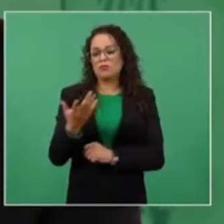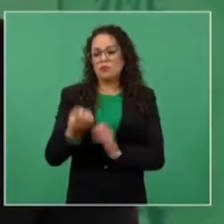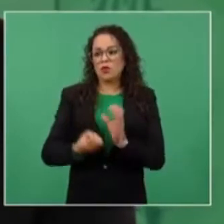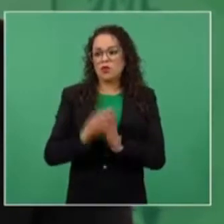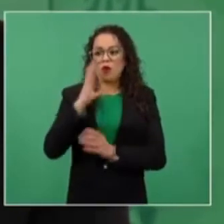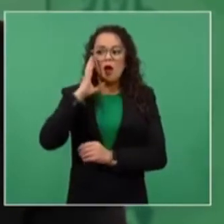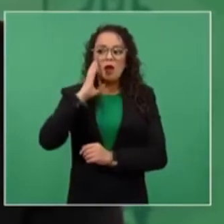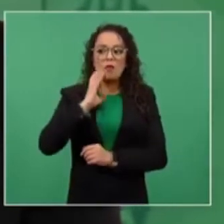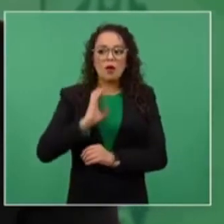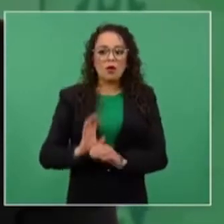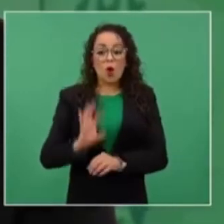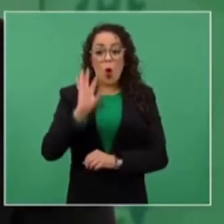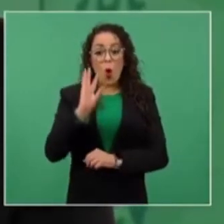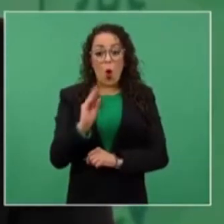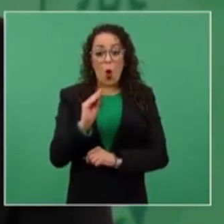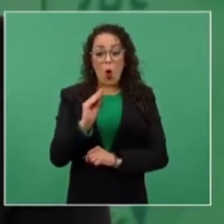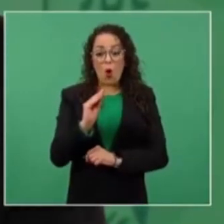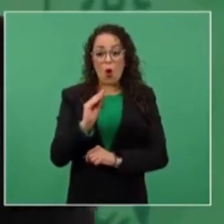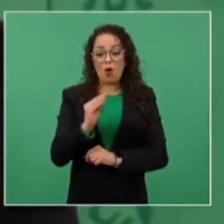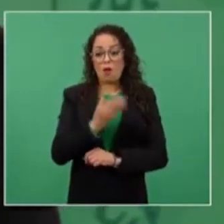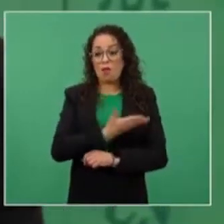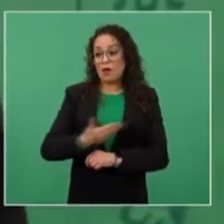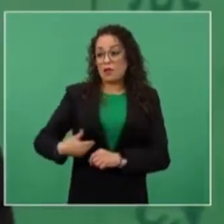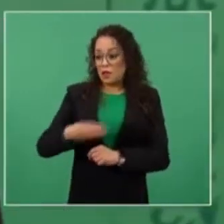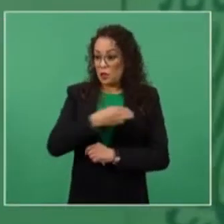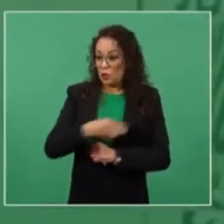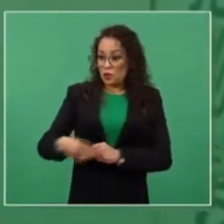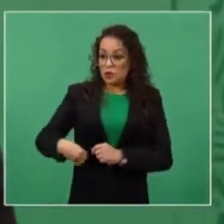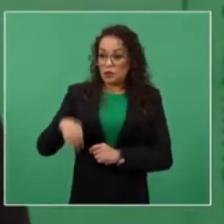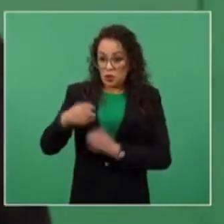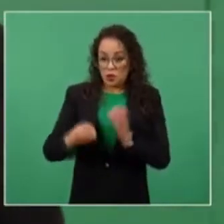un presidente municipal de Nuevo León. Entonces, aquí tengo 10 millones de pesos,